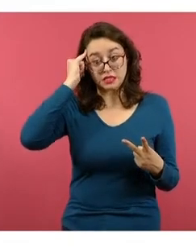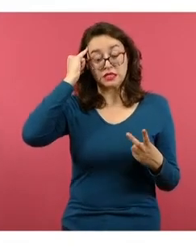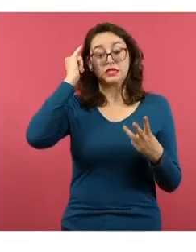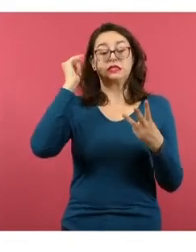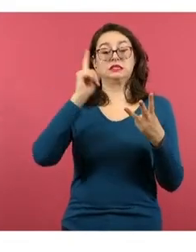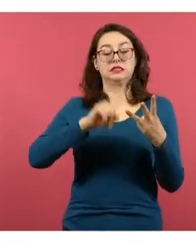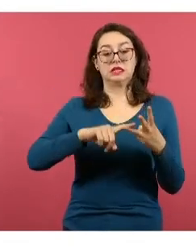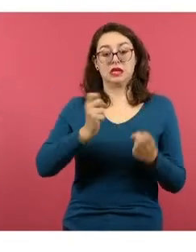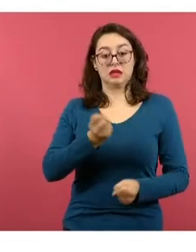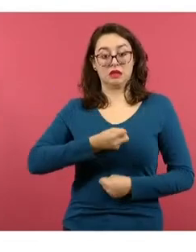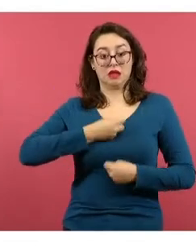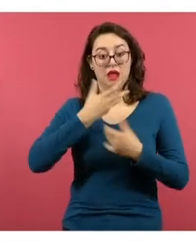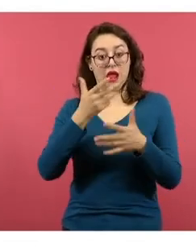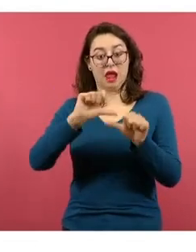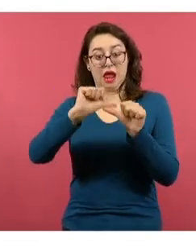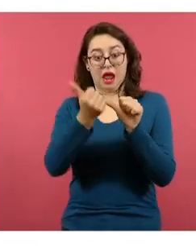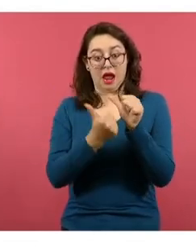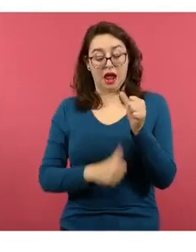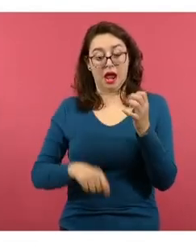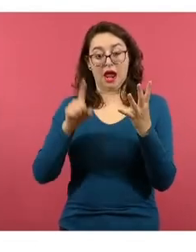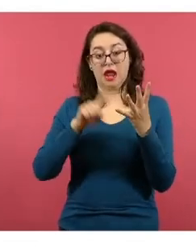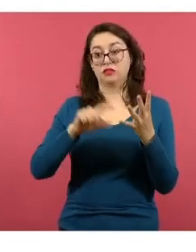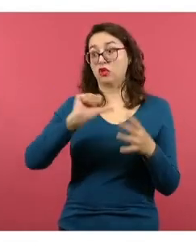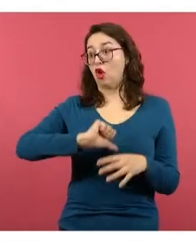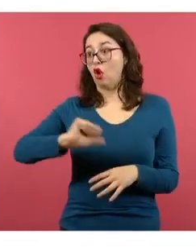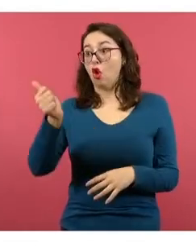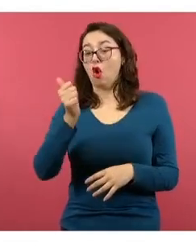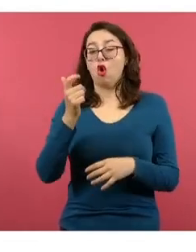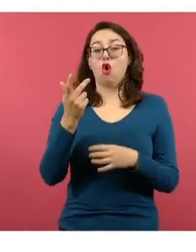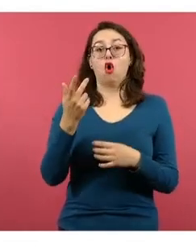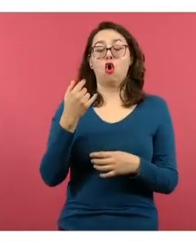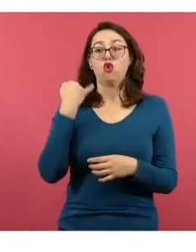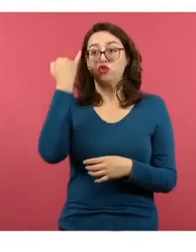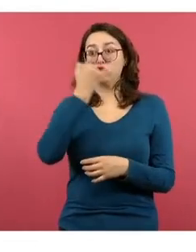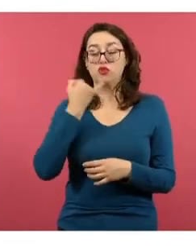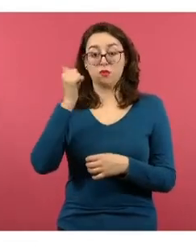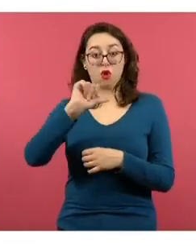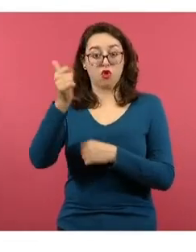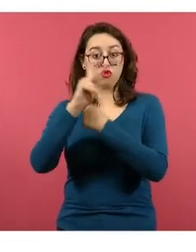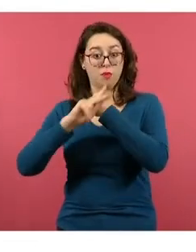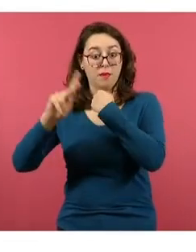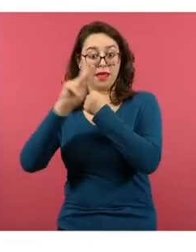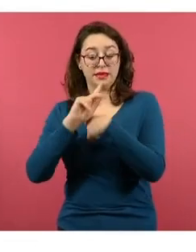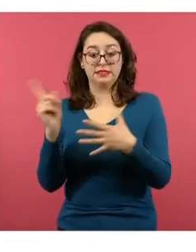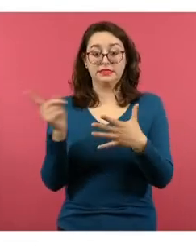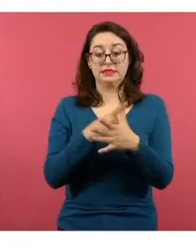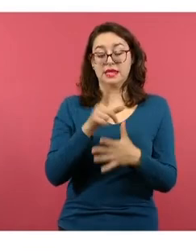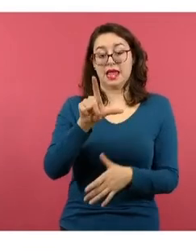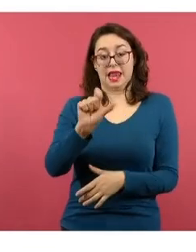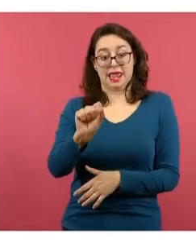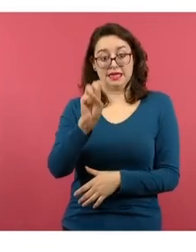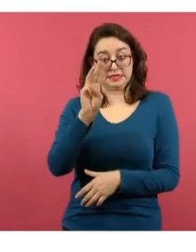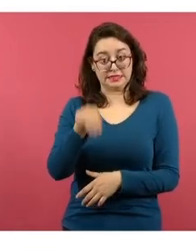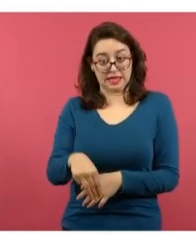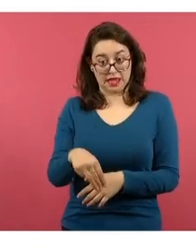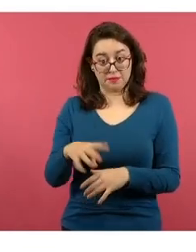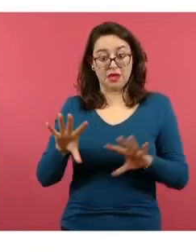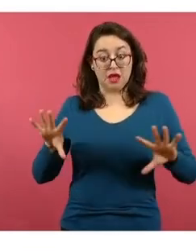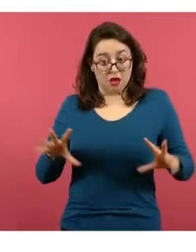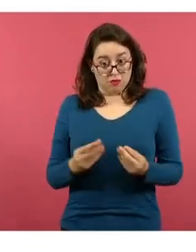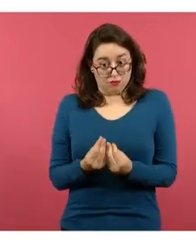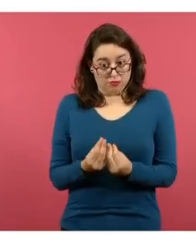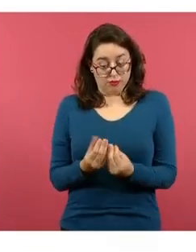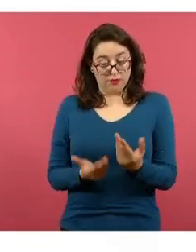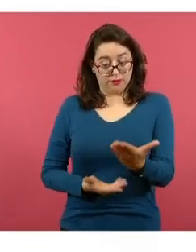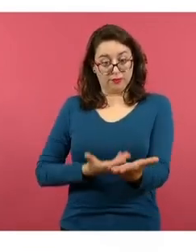artísticas, lengua extranjera y la lengua de señas mexicanas. Particularmente en este proyecto se hace alusión o se